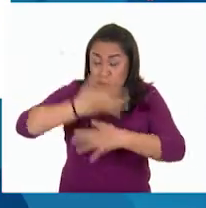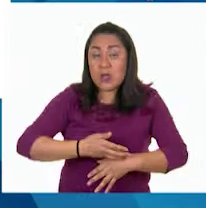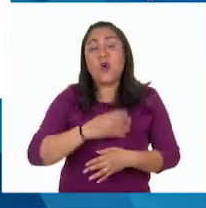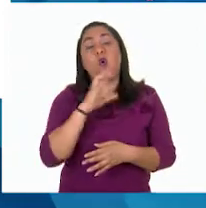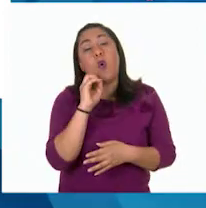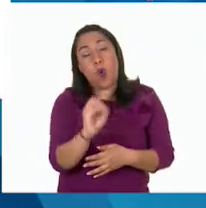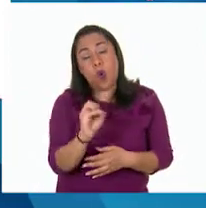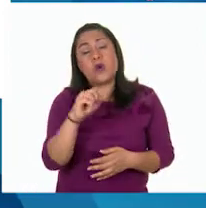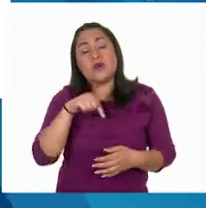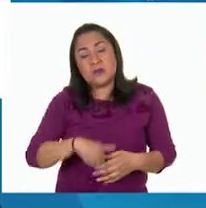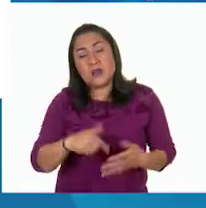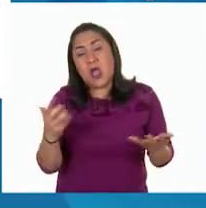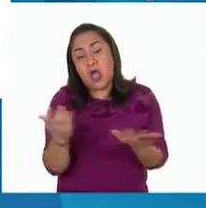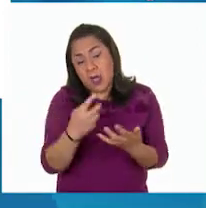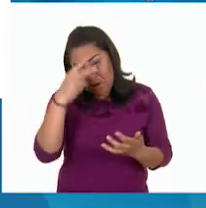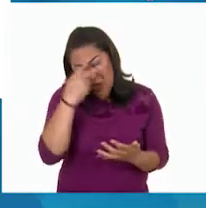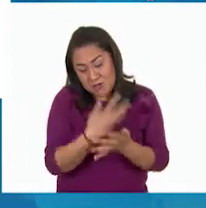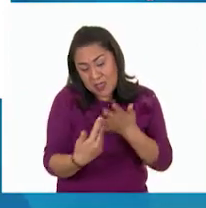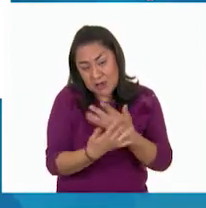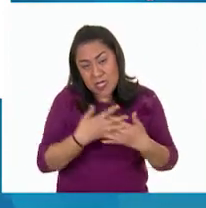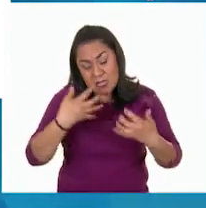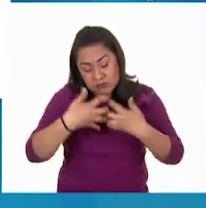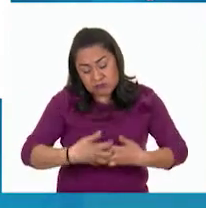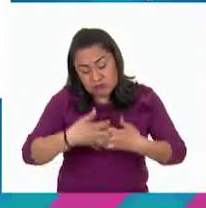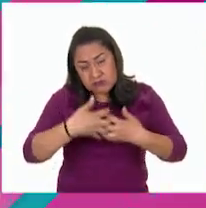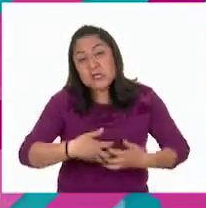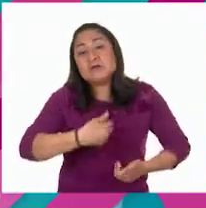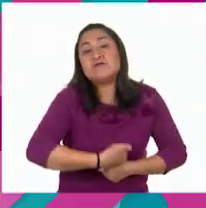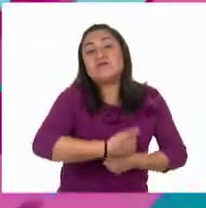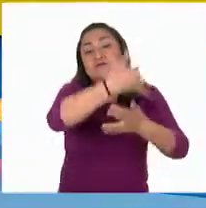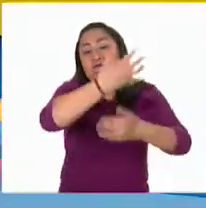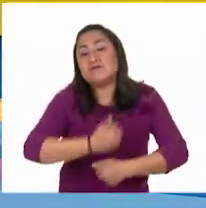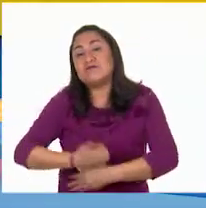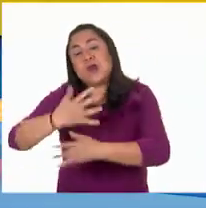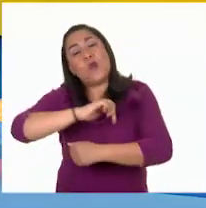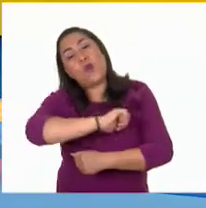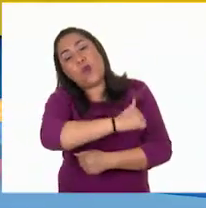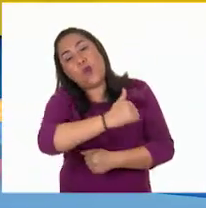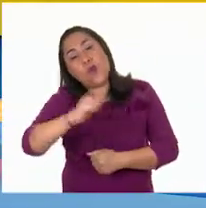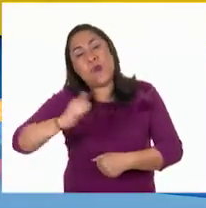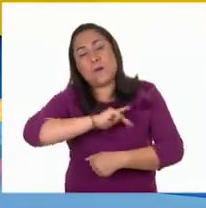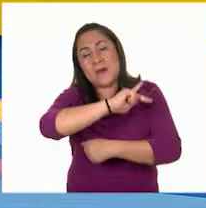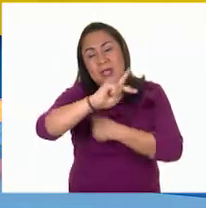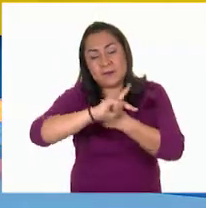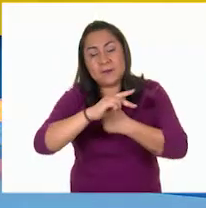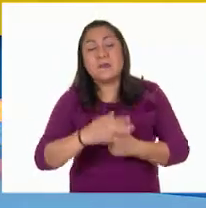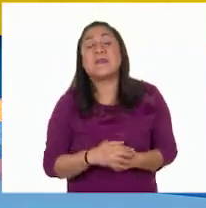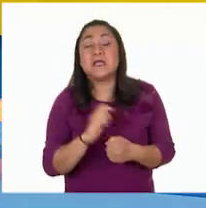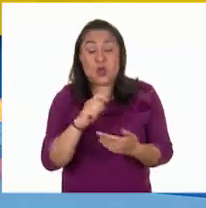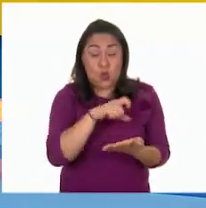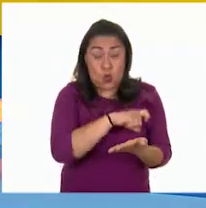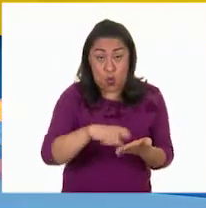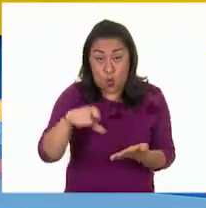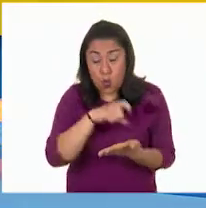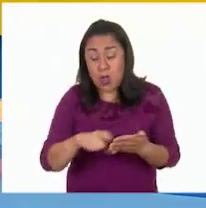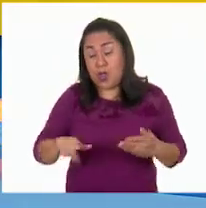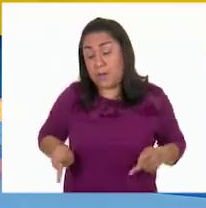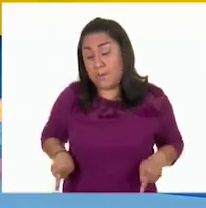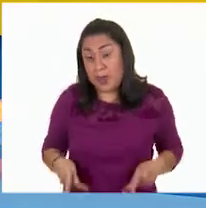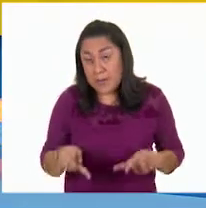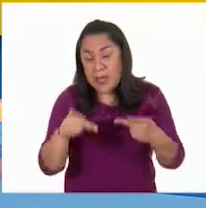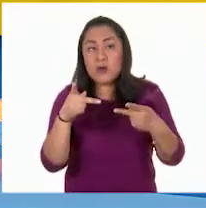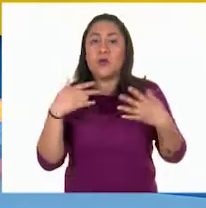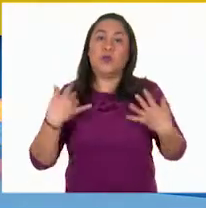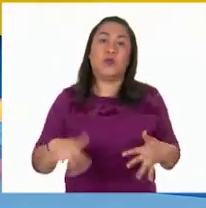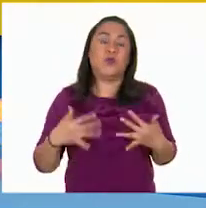venta de productos hechos en México a otros países. Esas compras y ventas sí que tienen que involucrar